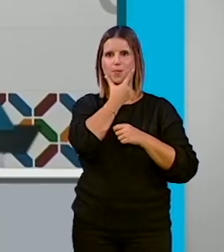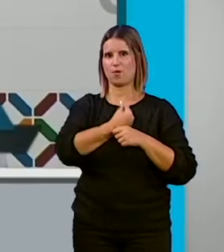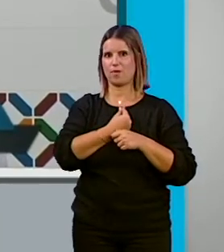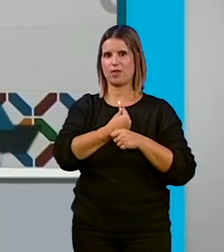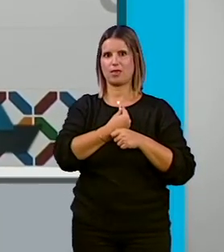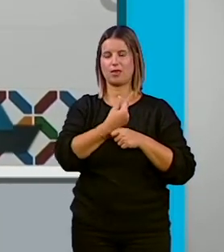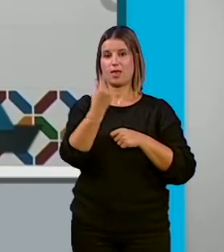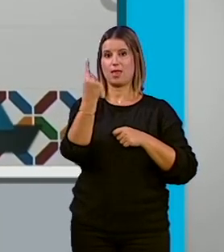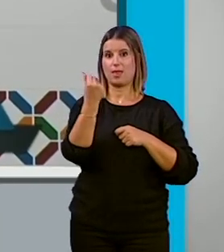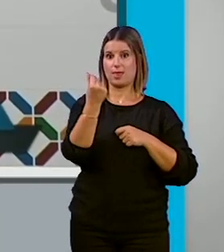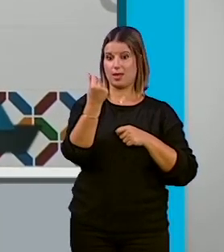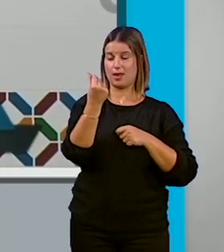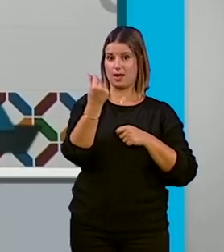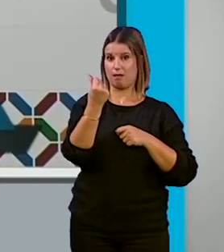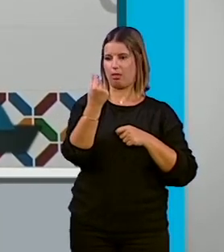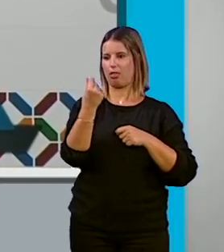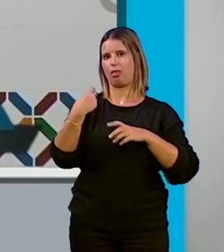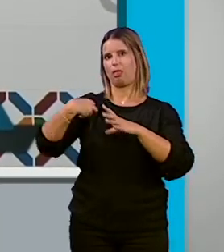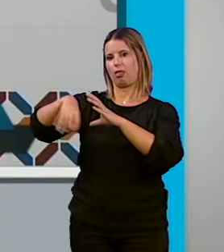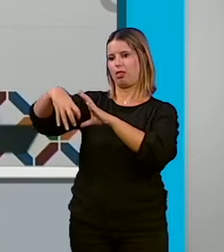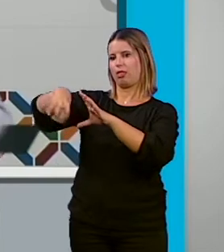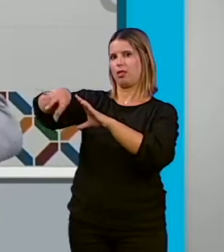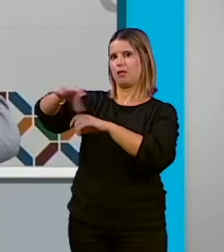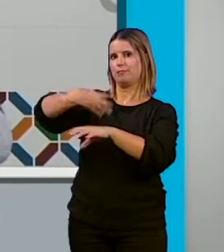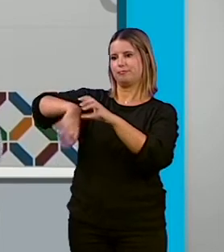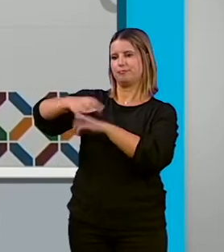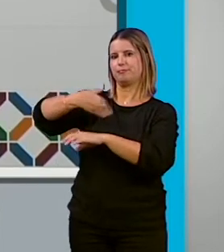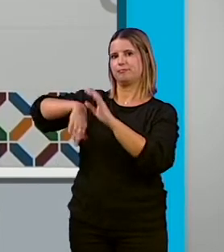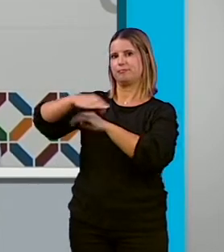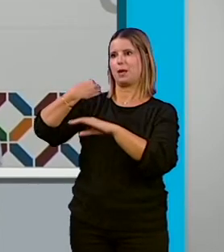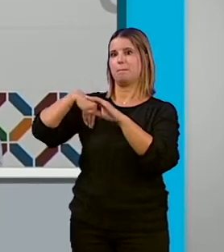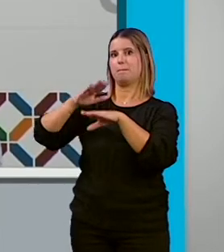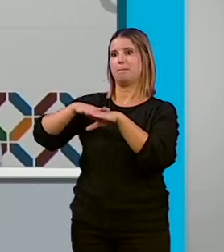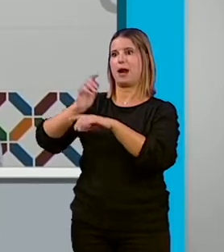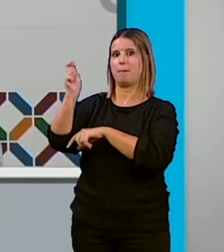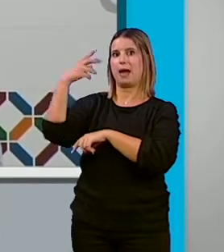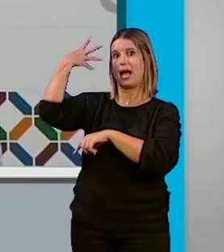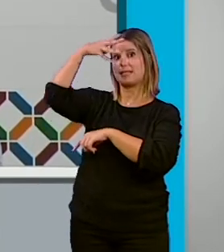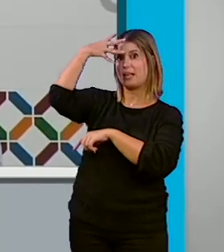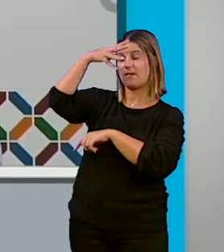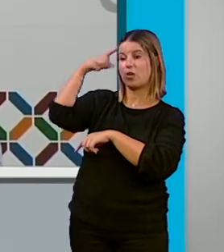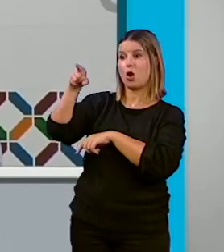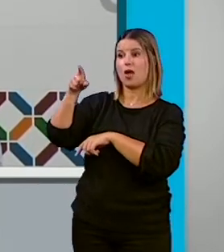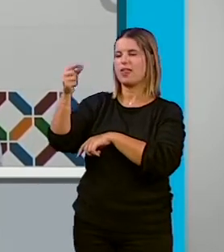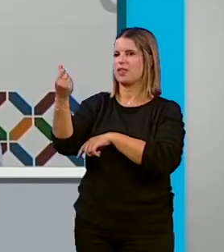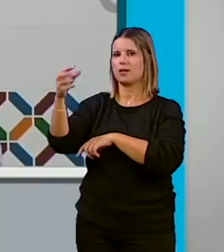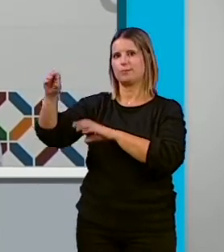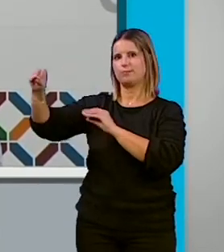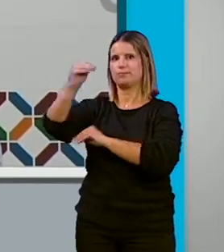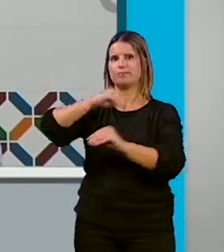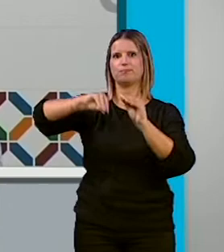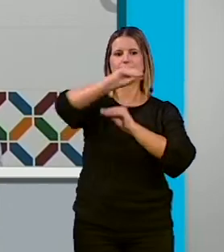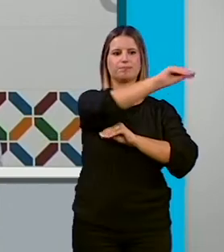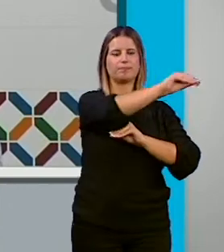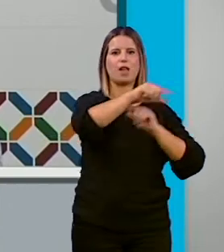Del dinero del chiringuito que le han creado a Tráfuga Salvador, lo dediquen a las familias más necesitadas